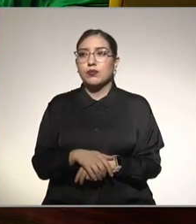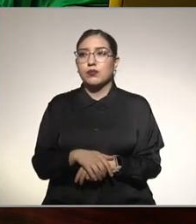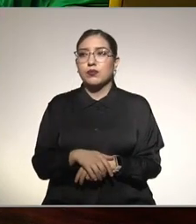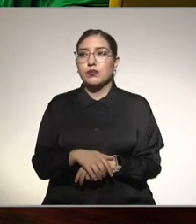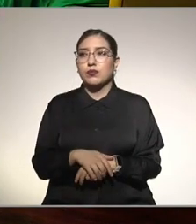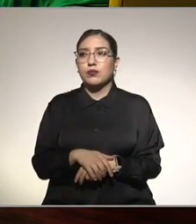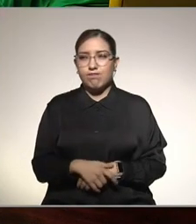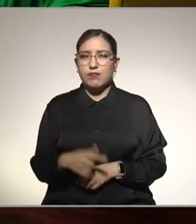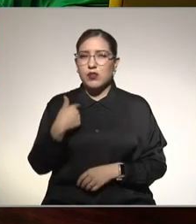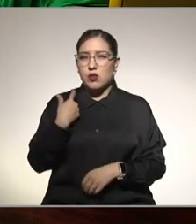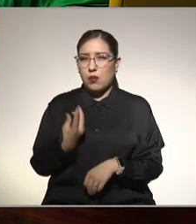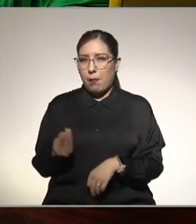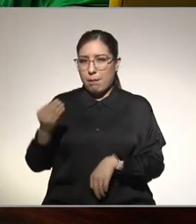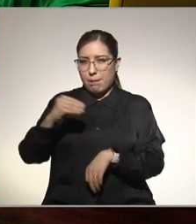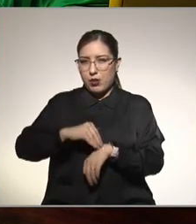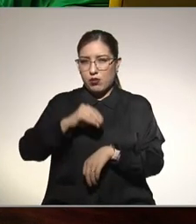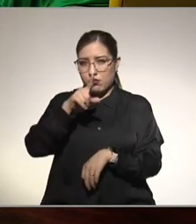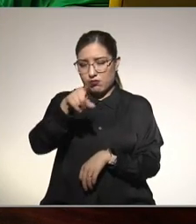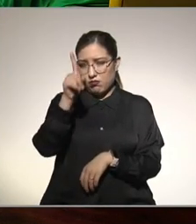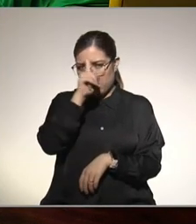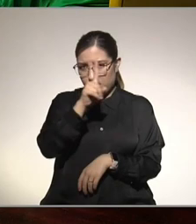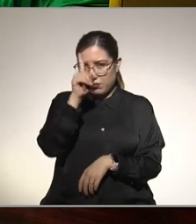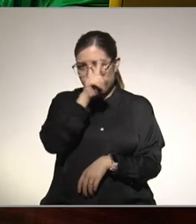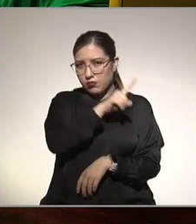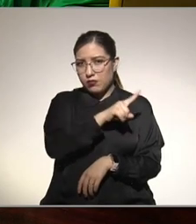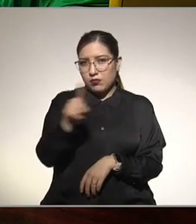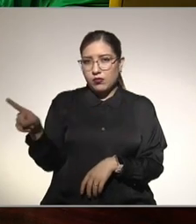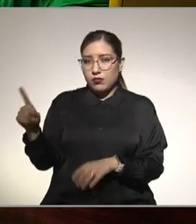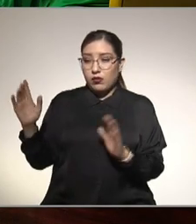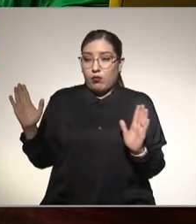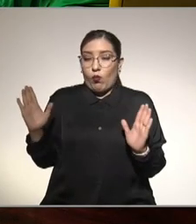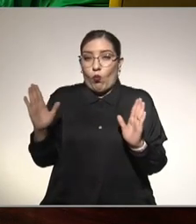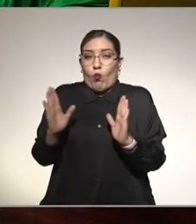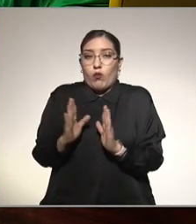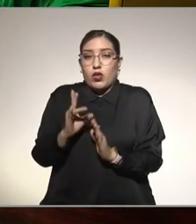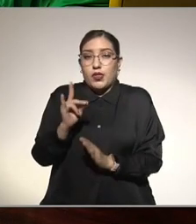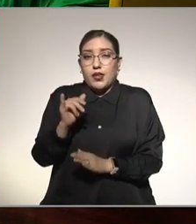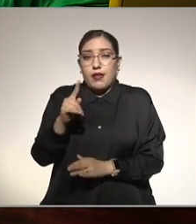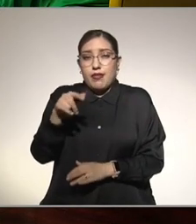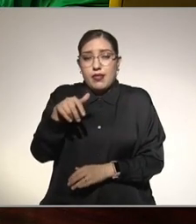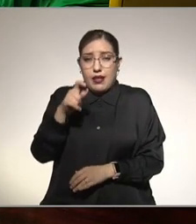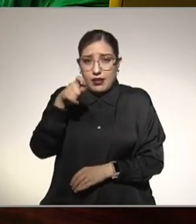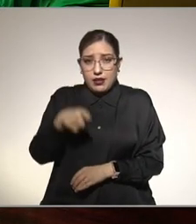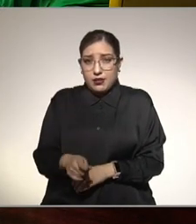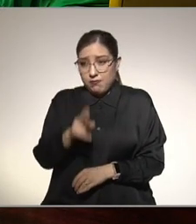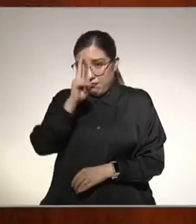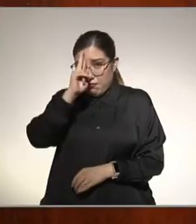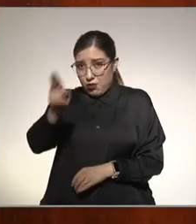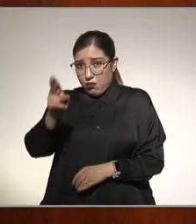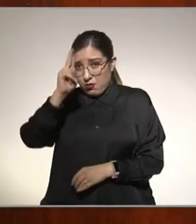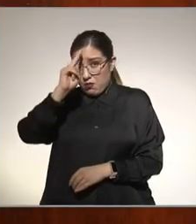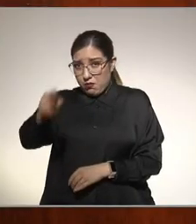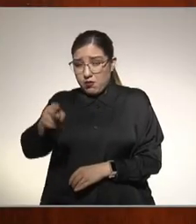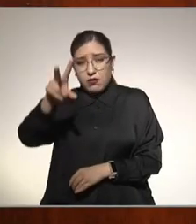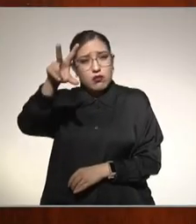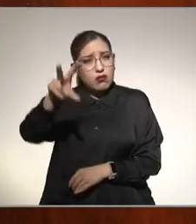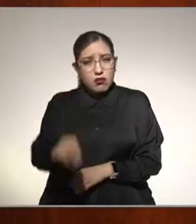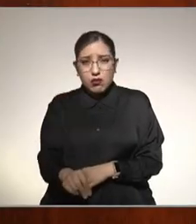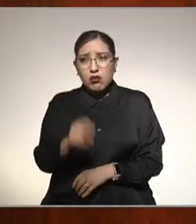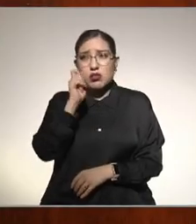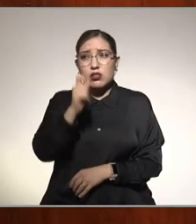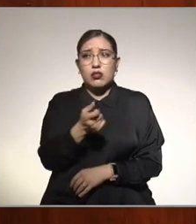quitar de la mente que dieta es restricción dieta es una alimentación buena